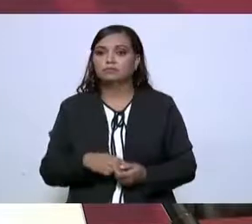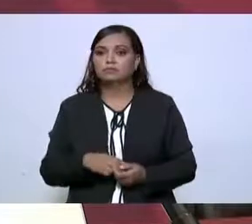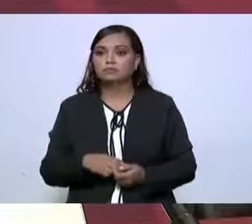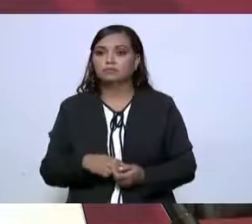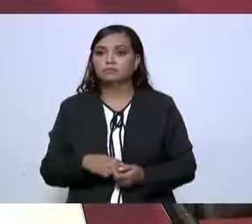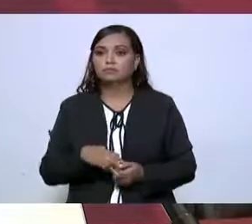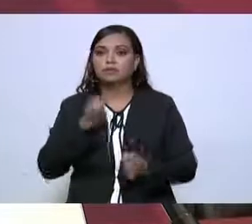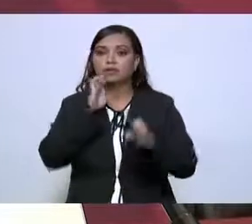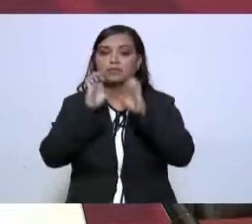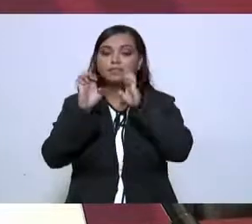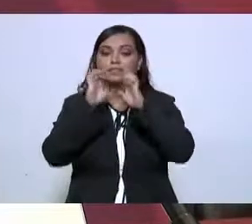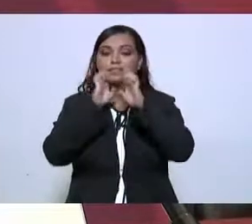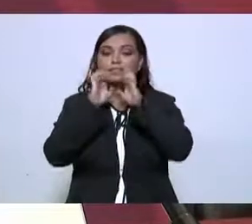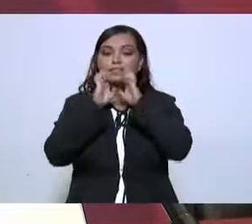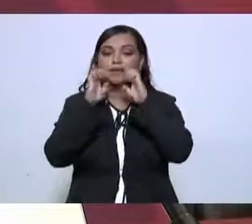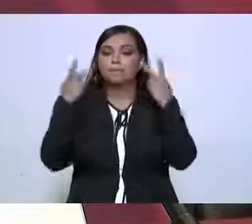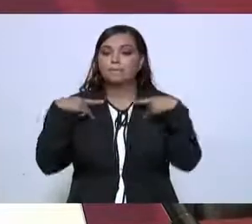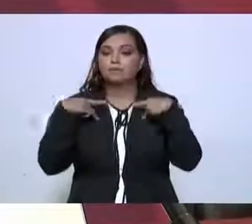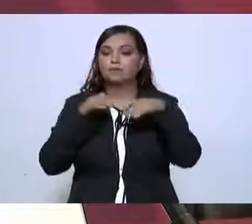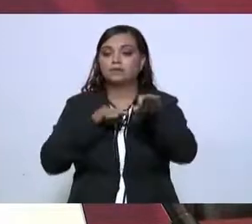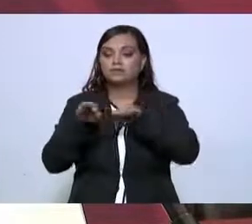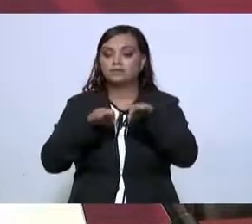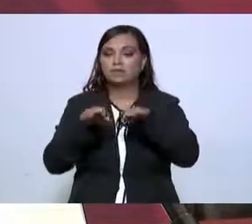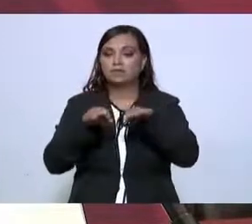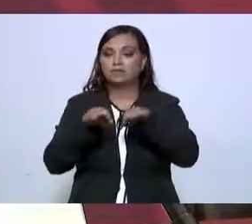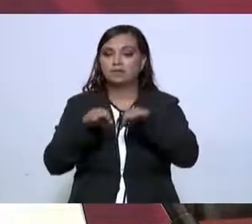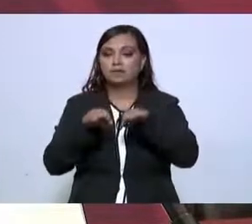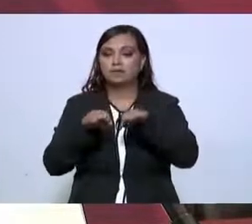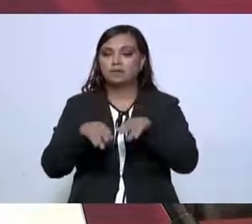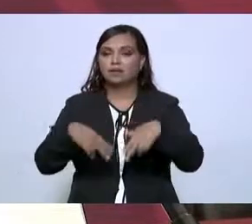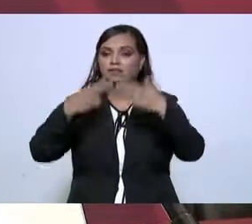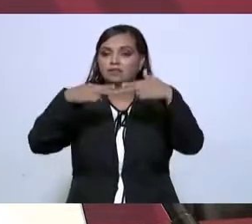entrevistar a unos trabajadores de una maquiladora,